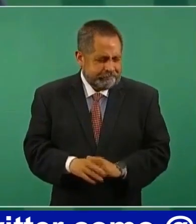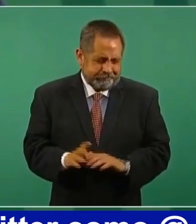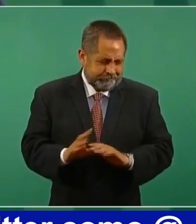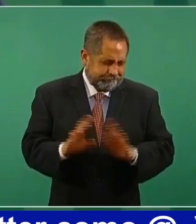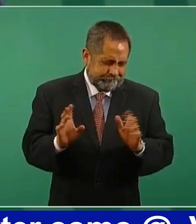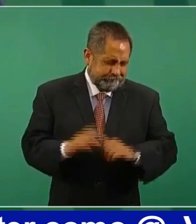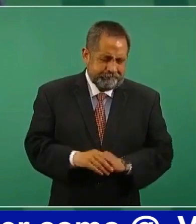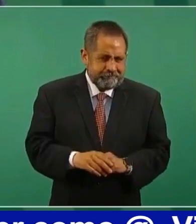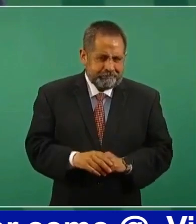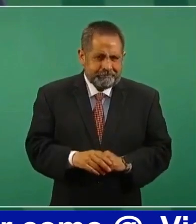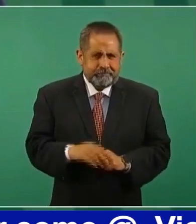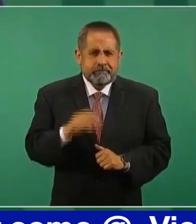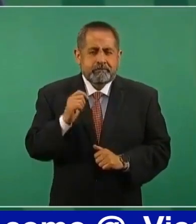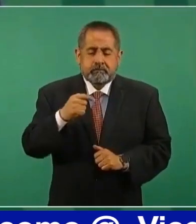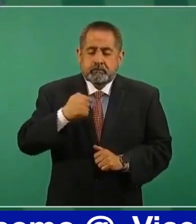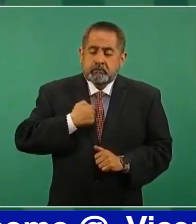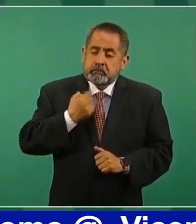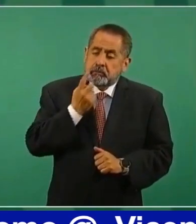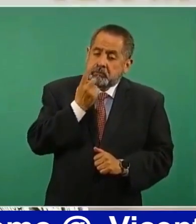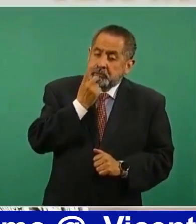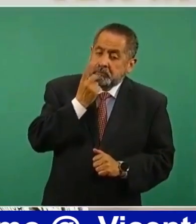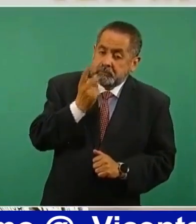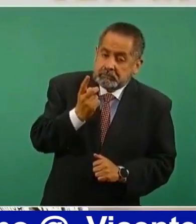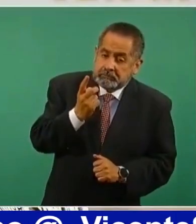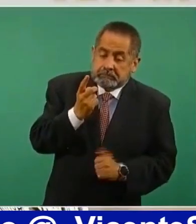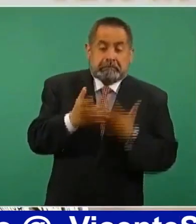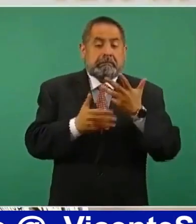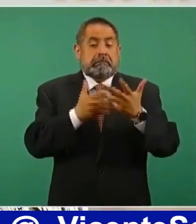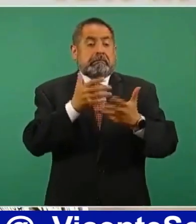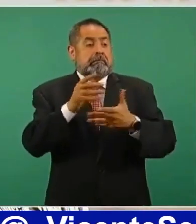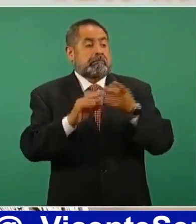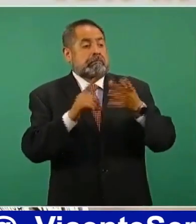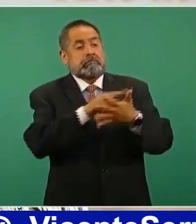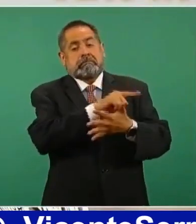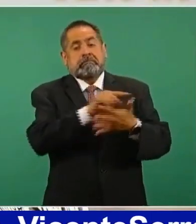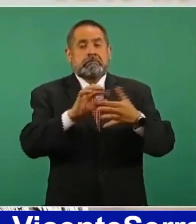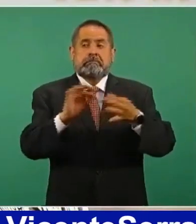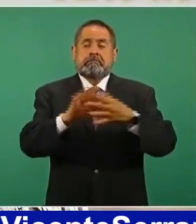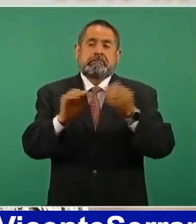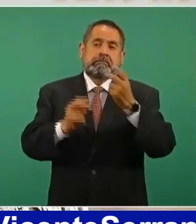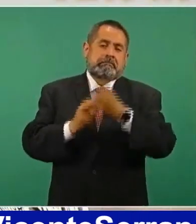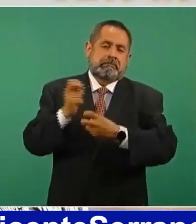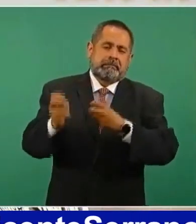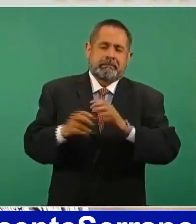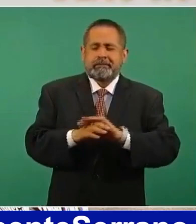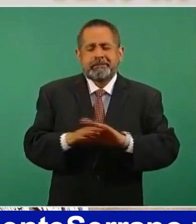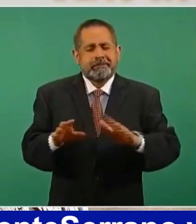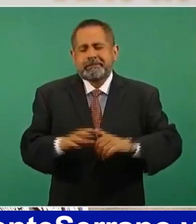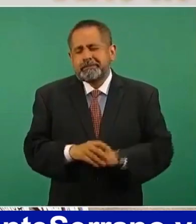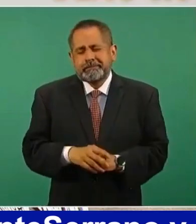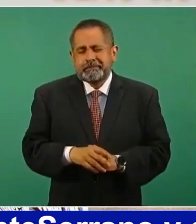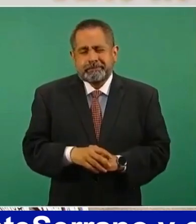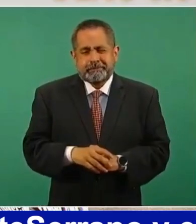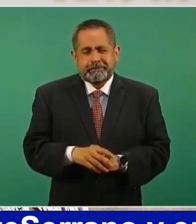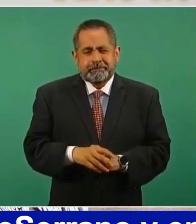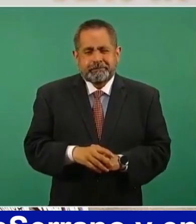porque cualquier cosa que diga puede, puede producir